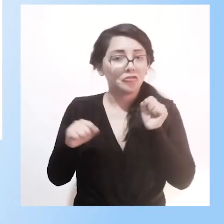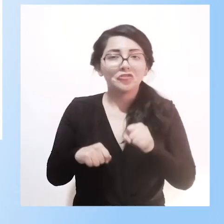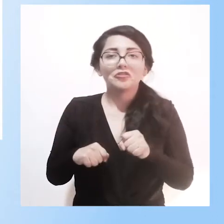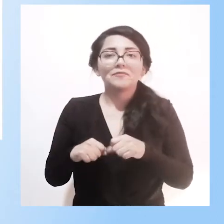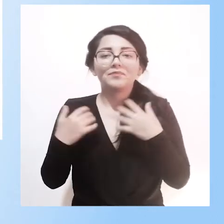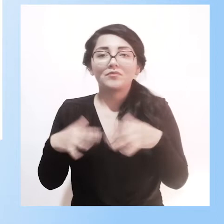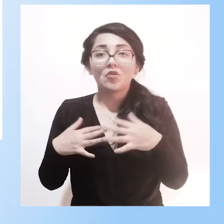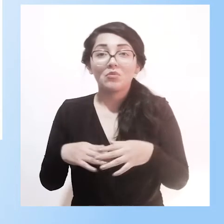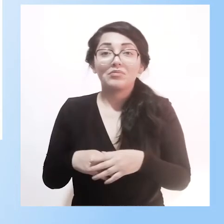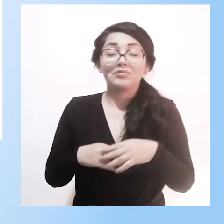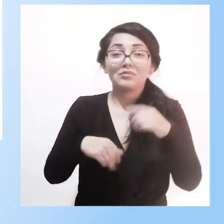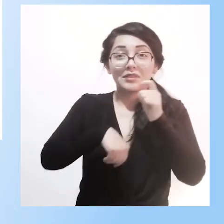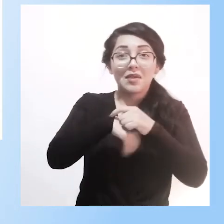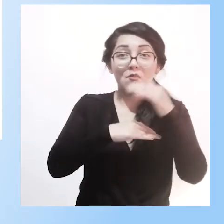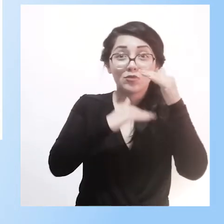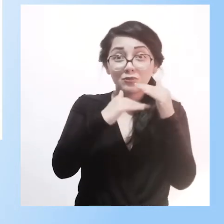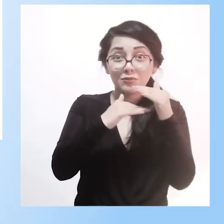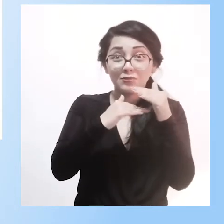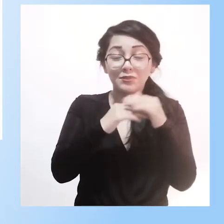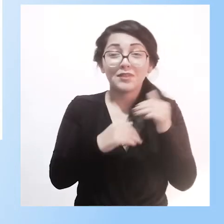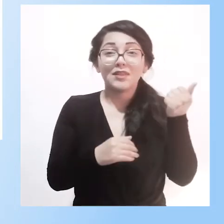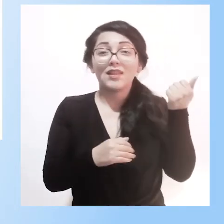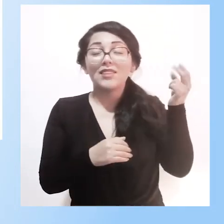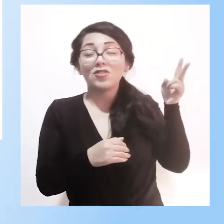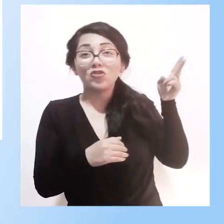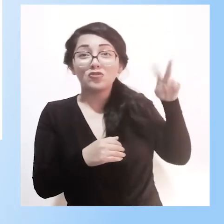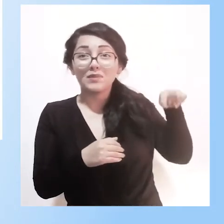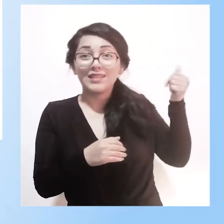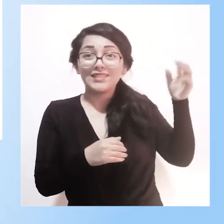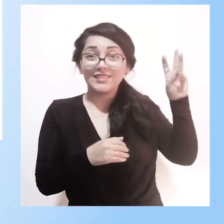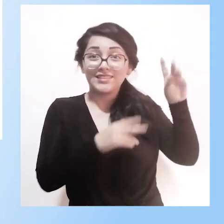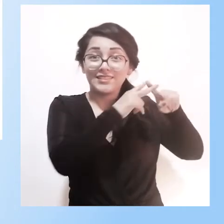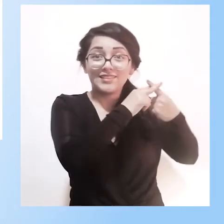tenido en tan poco tiempo, del 2016 a la actualidad, grandes avances.